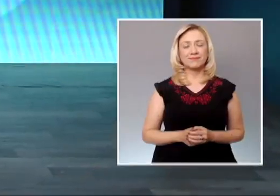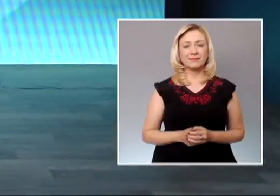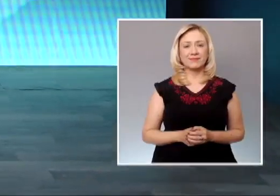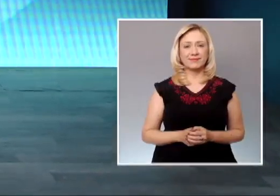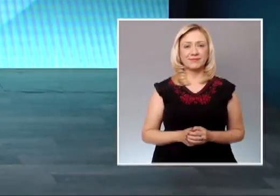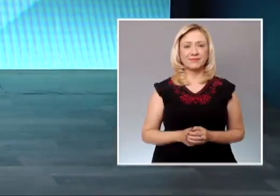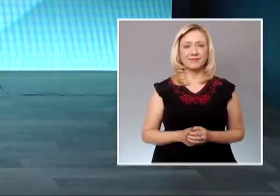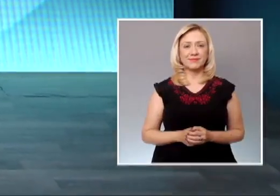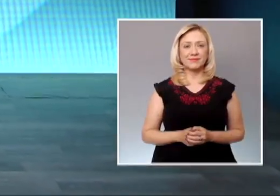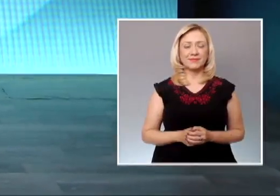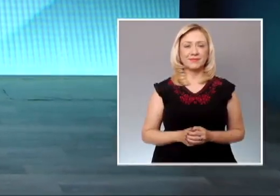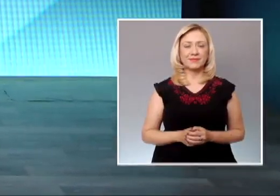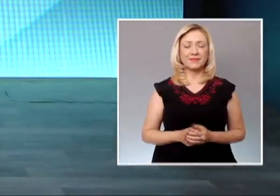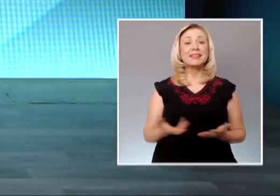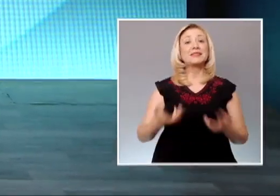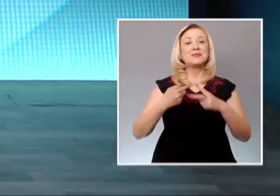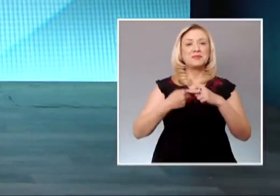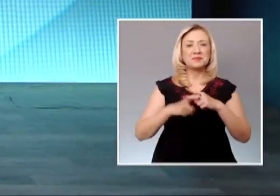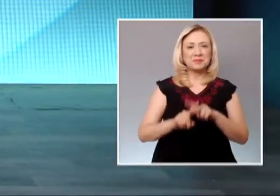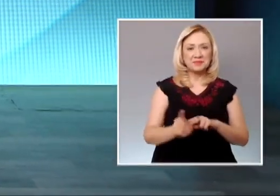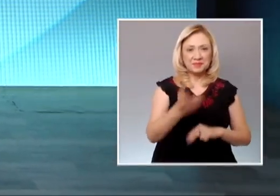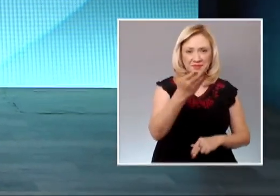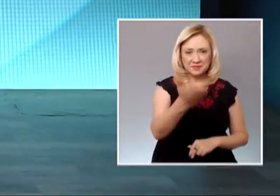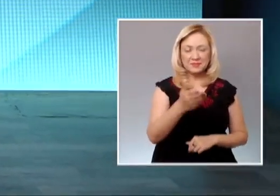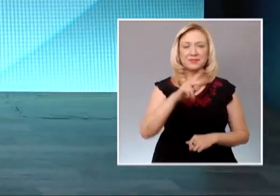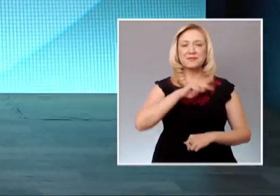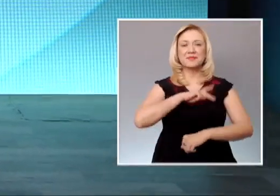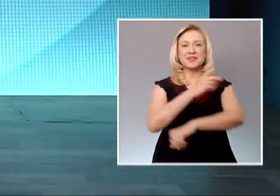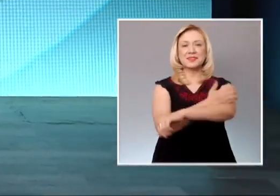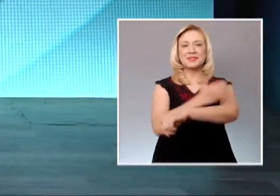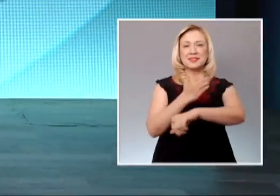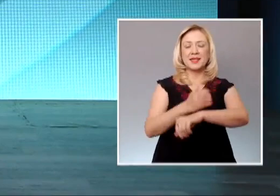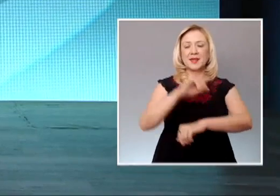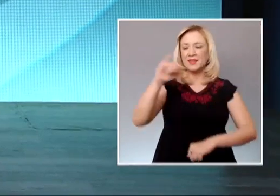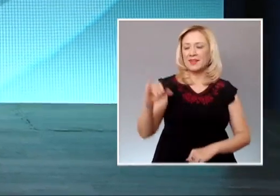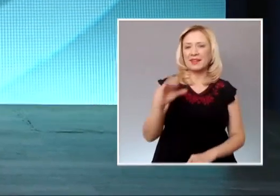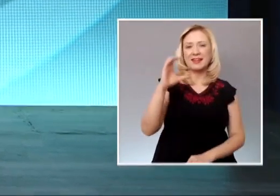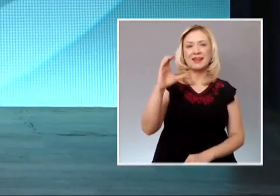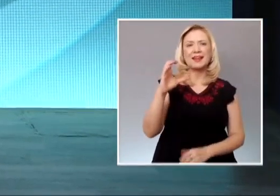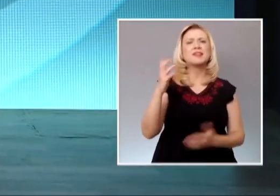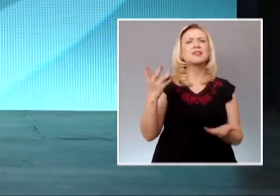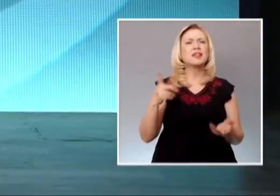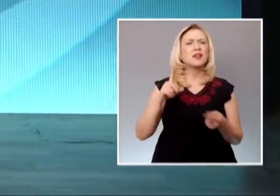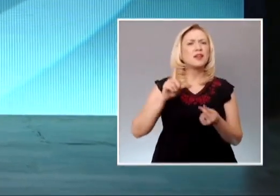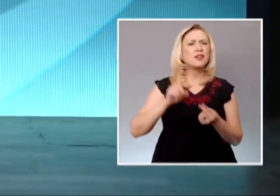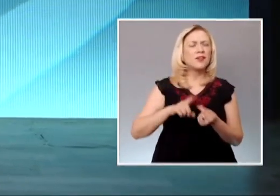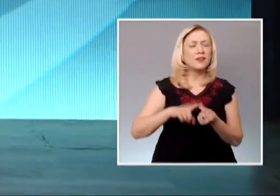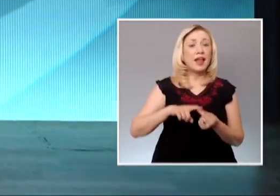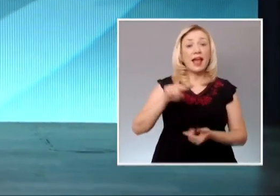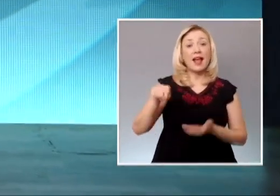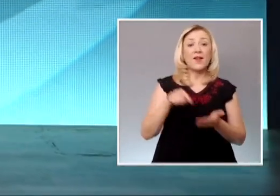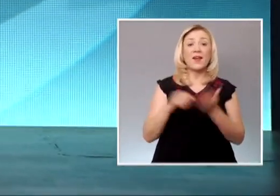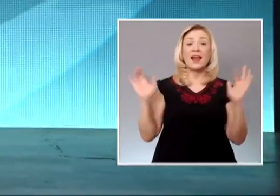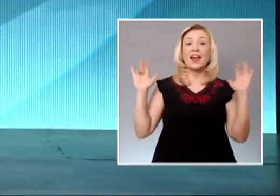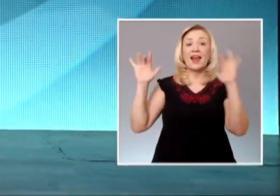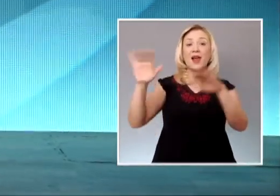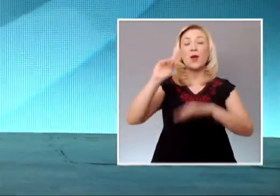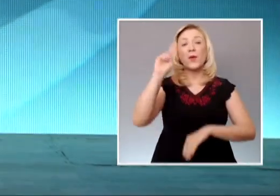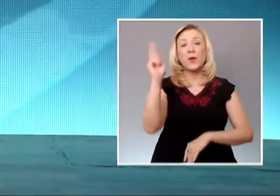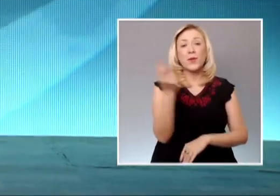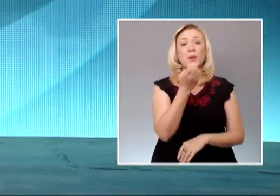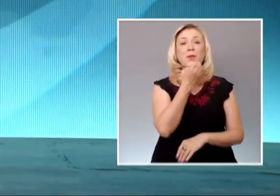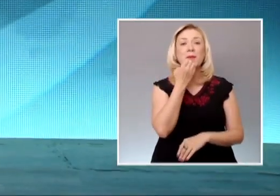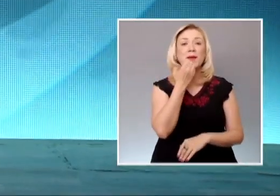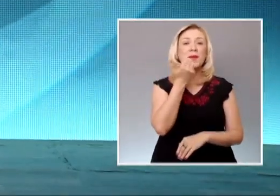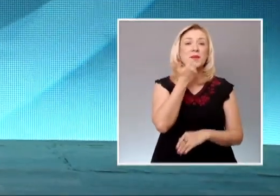Y comenzamos enlazándonos con mi compañero Juan Carlos González desde el Encuentro Jurídico Universitario y Feria Internacional del